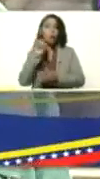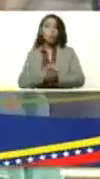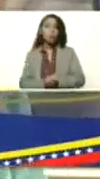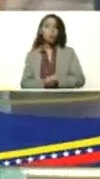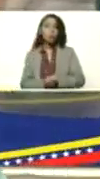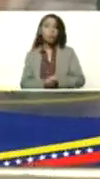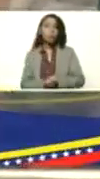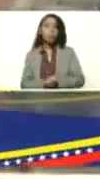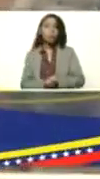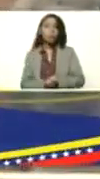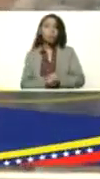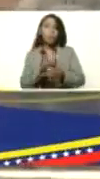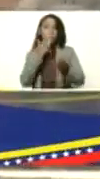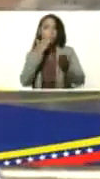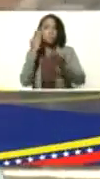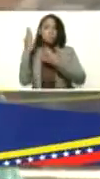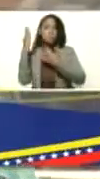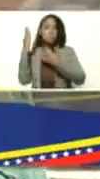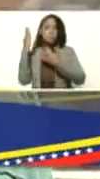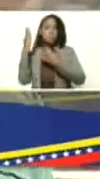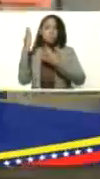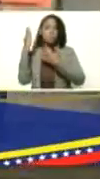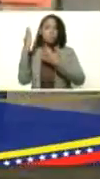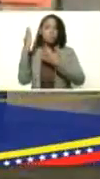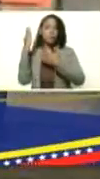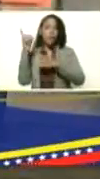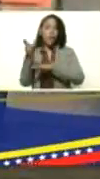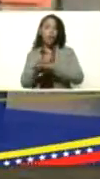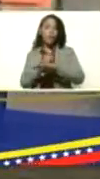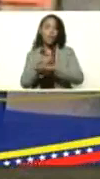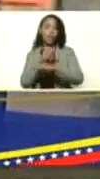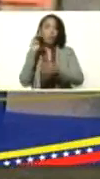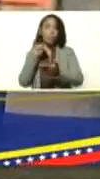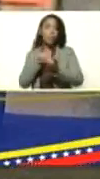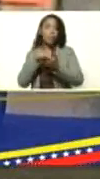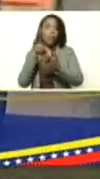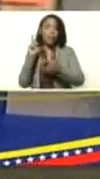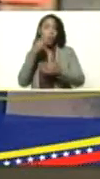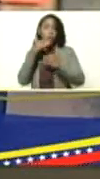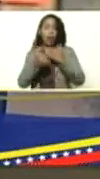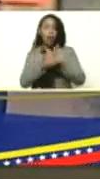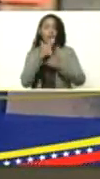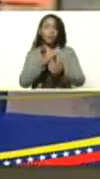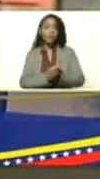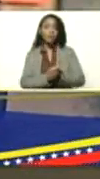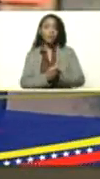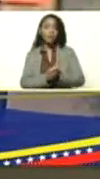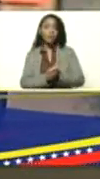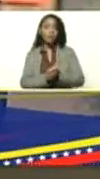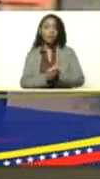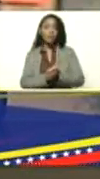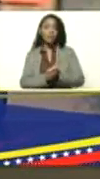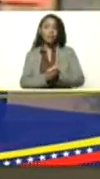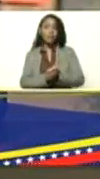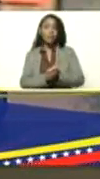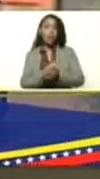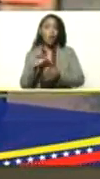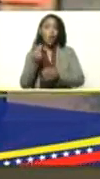Los Guaros adelante aquí el gobernador de Miranda dice que ellos van adelante Los Guaros o Miranda